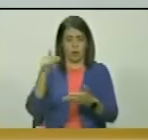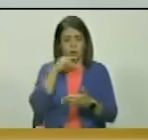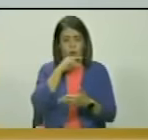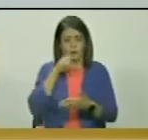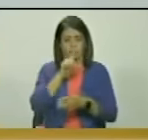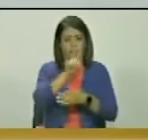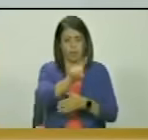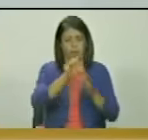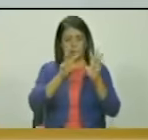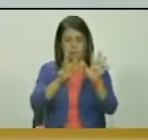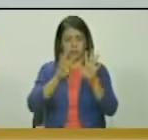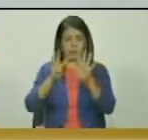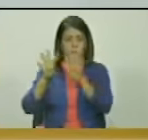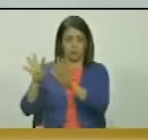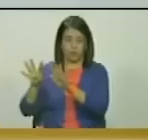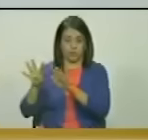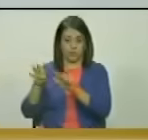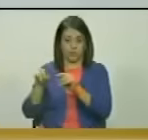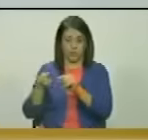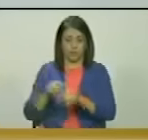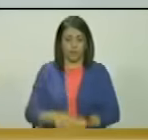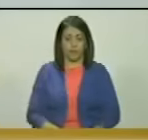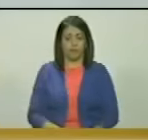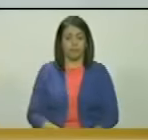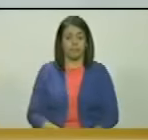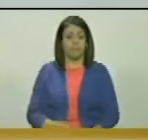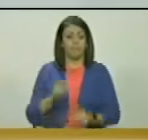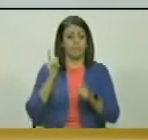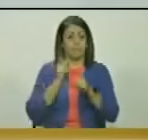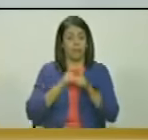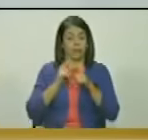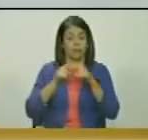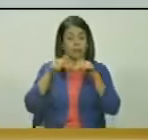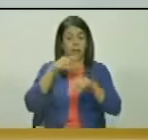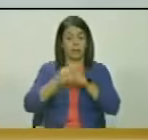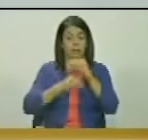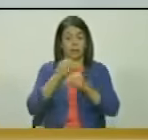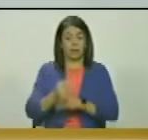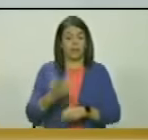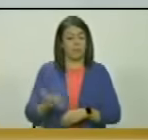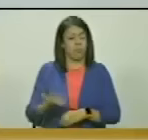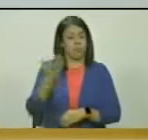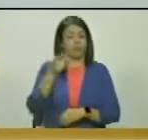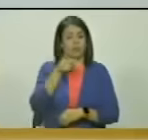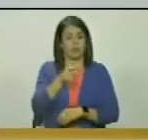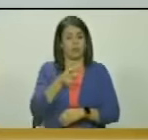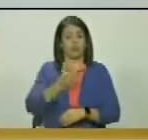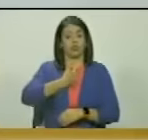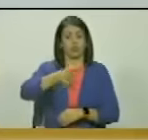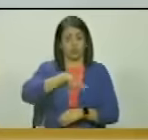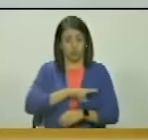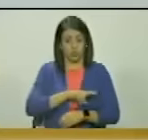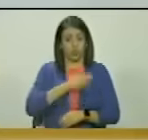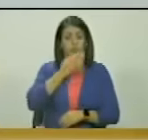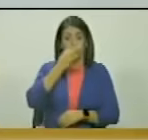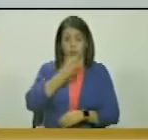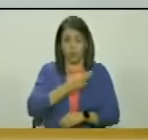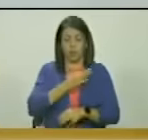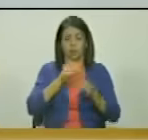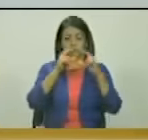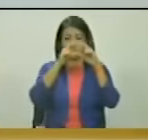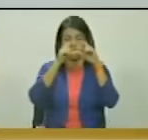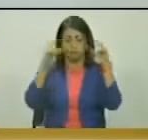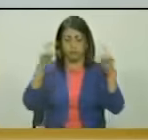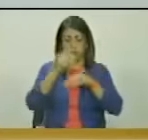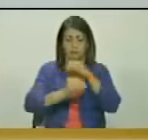de 1899 en consecuencia se hace imprescindible que nosotros ratifiquemos